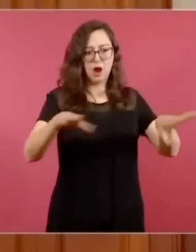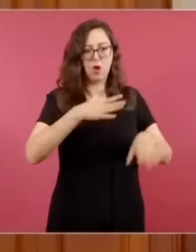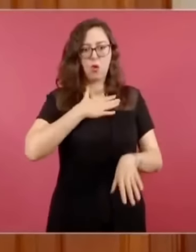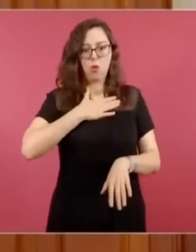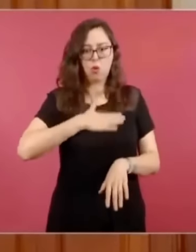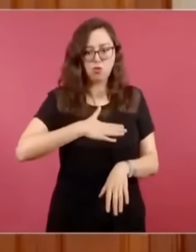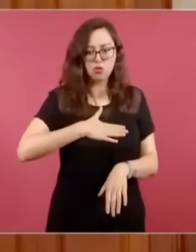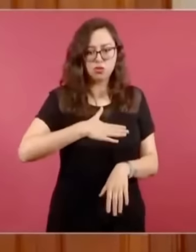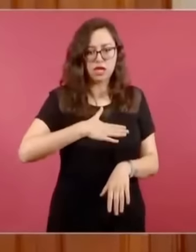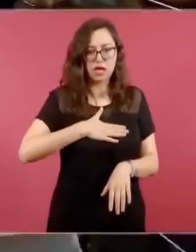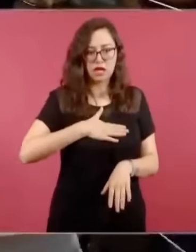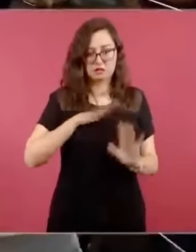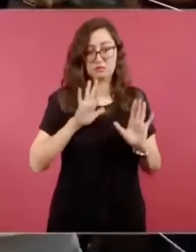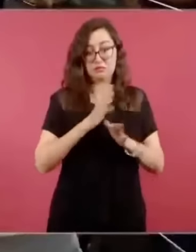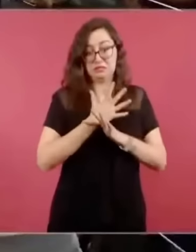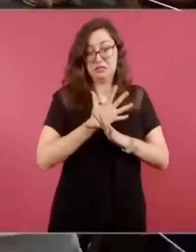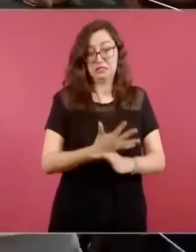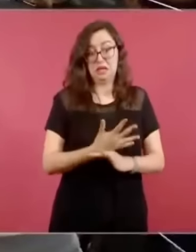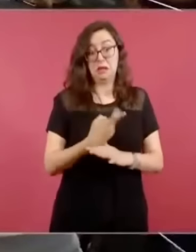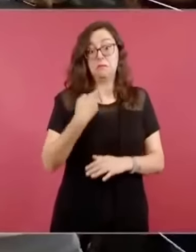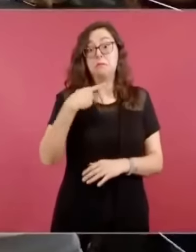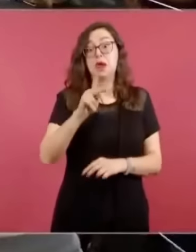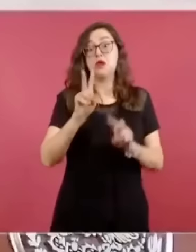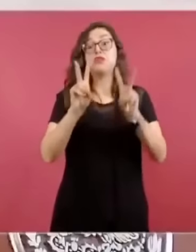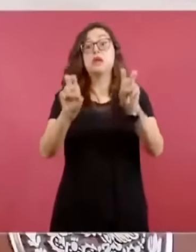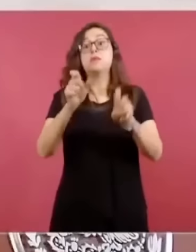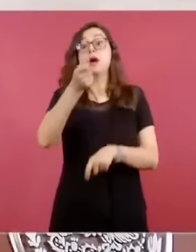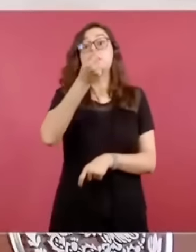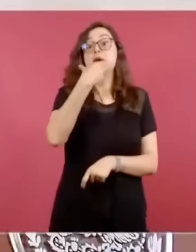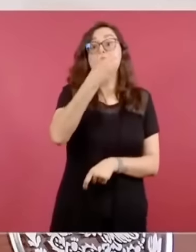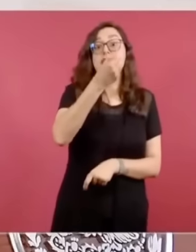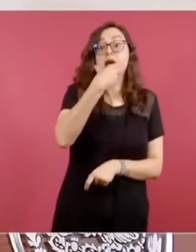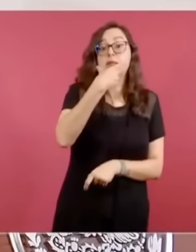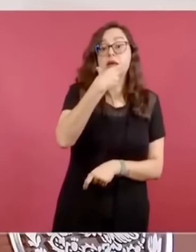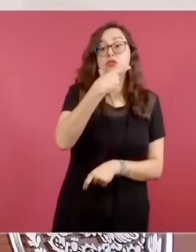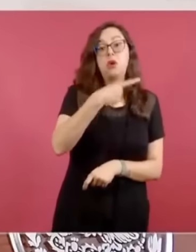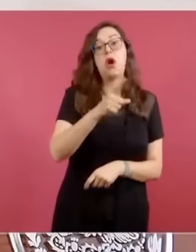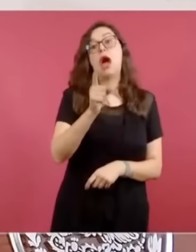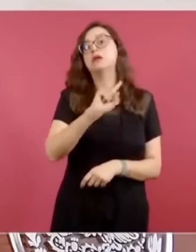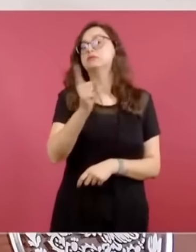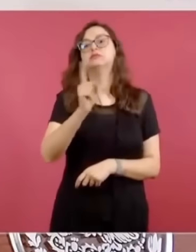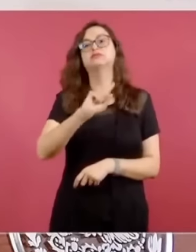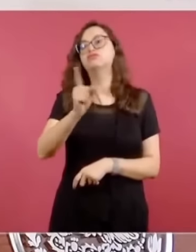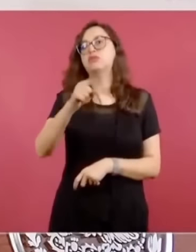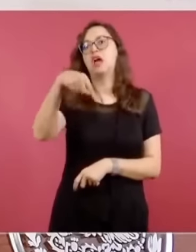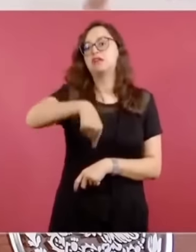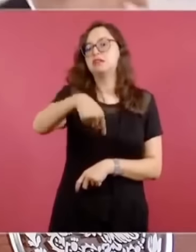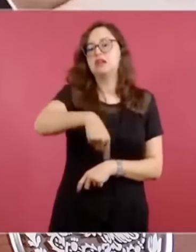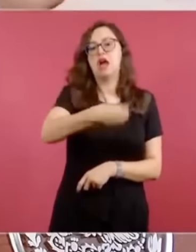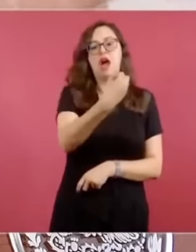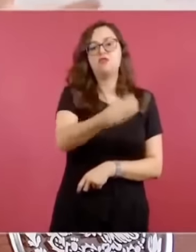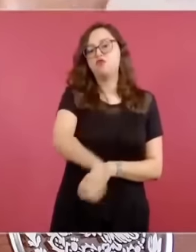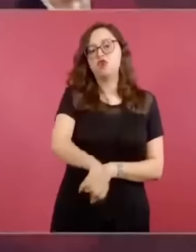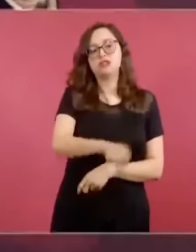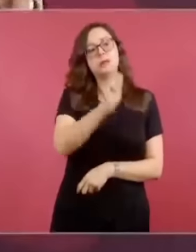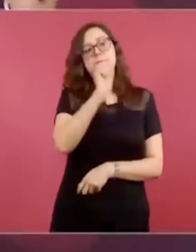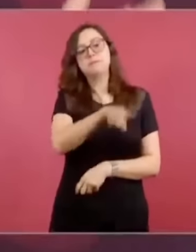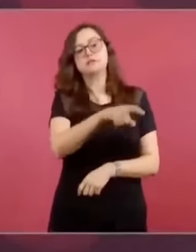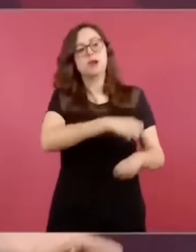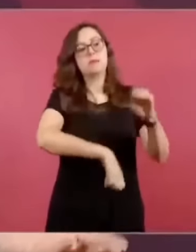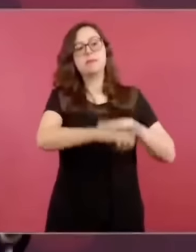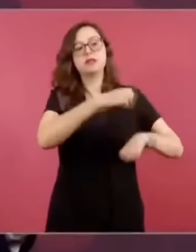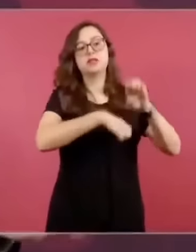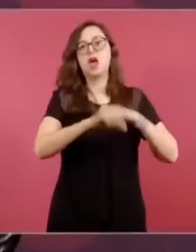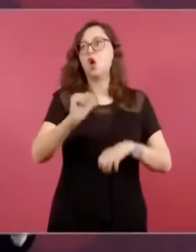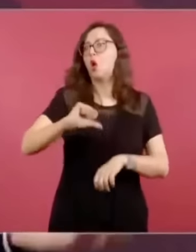nos costó trabajo reformar la ley para poder comprar los medicamentos